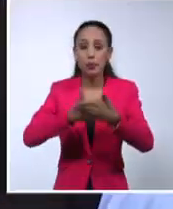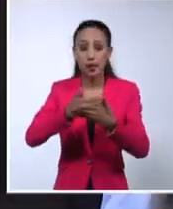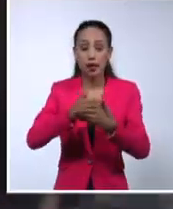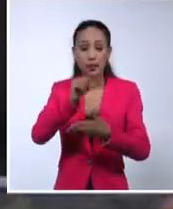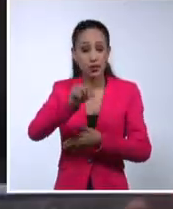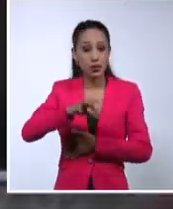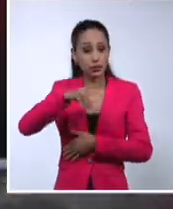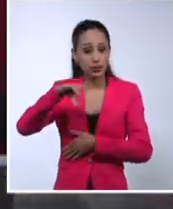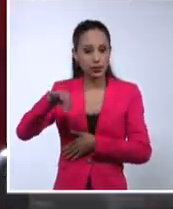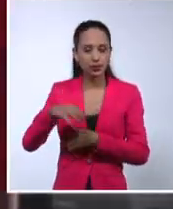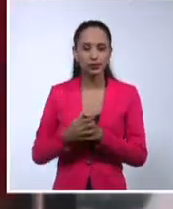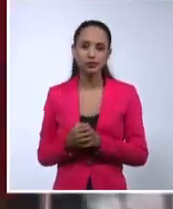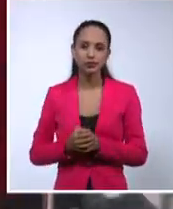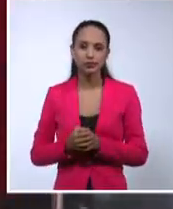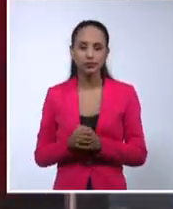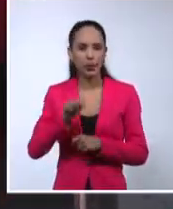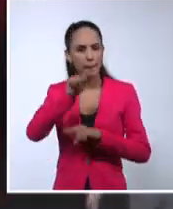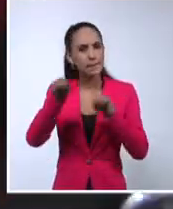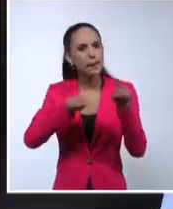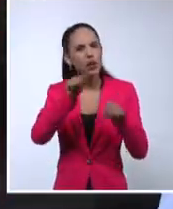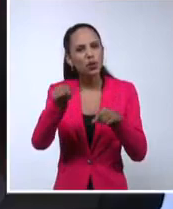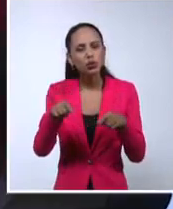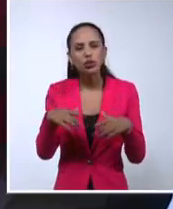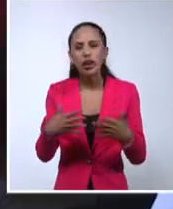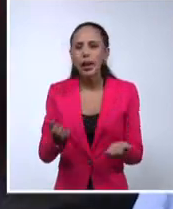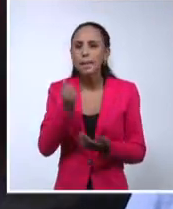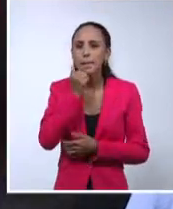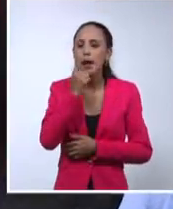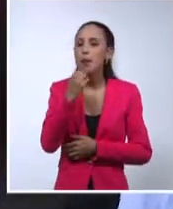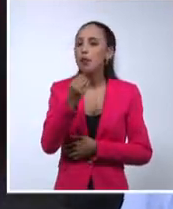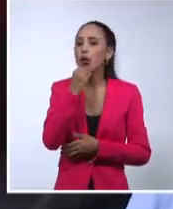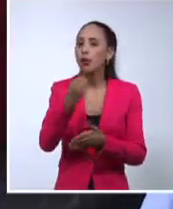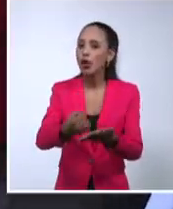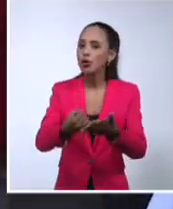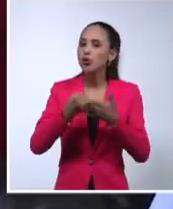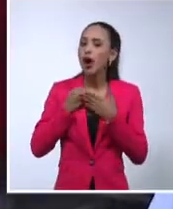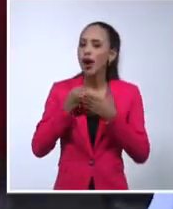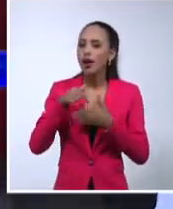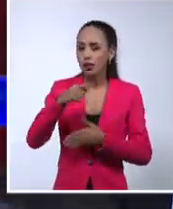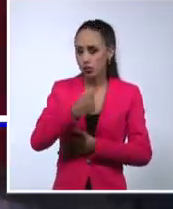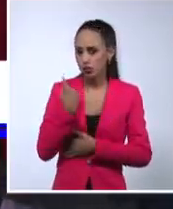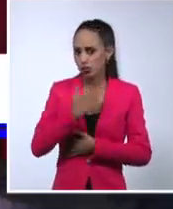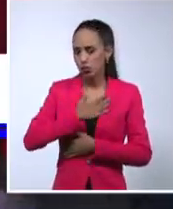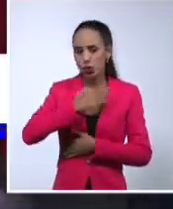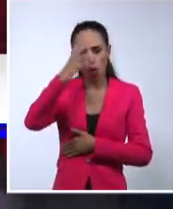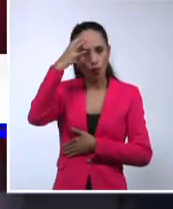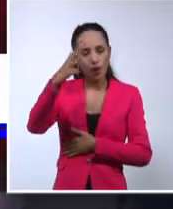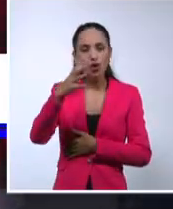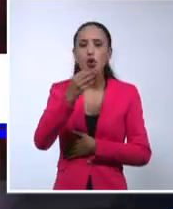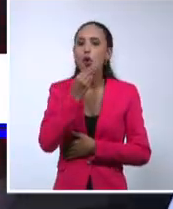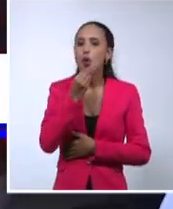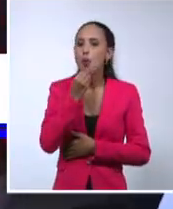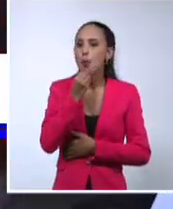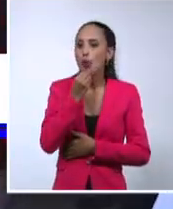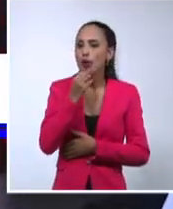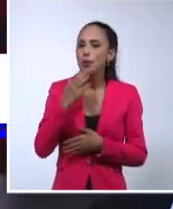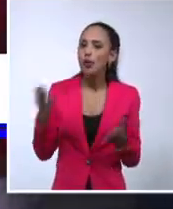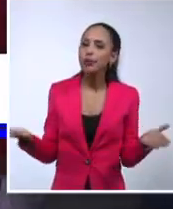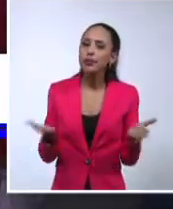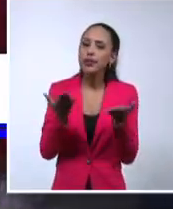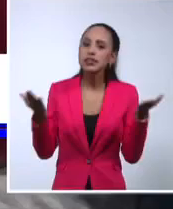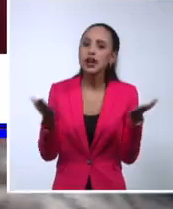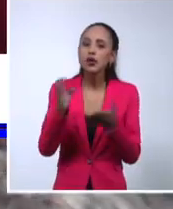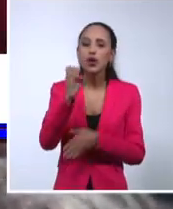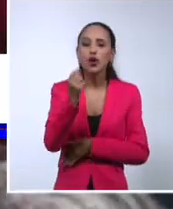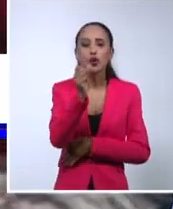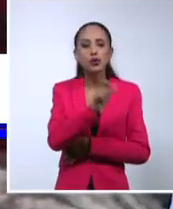Viendo cómo anda la cosa, ver qué más podemos ayudar desde el gobierno y ver cómo impulsamos el desarrollo económico y social de la